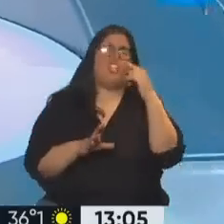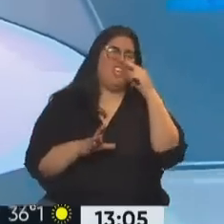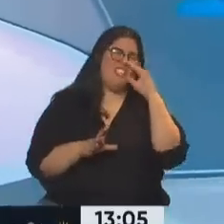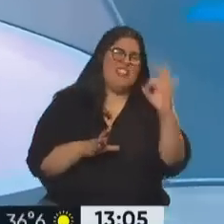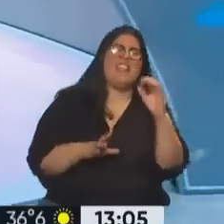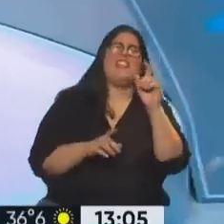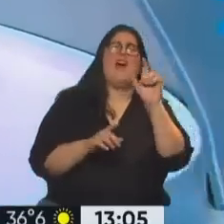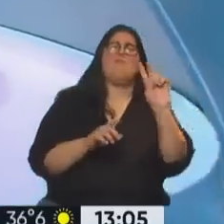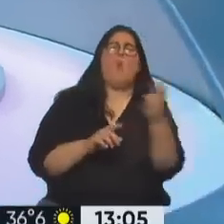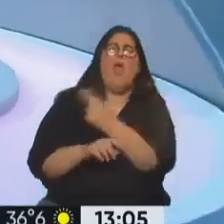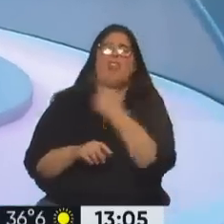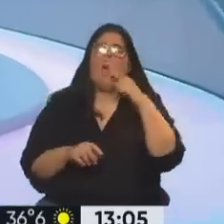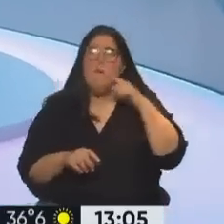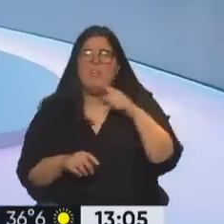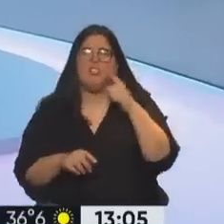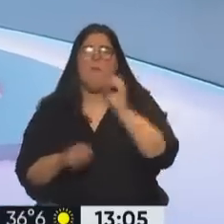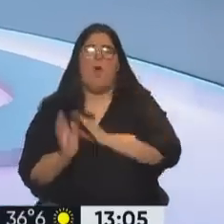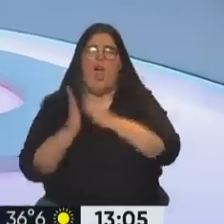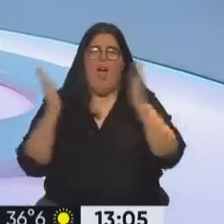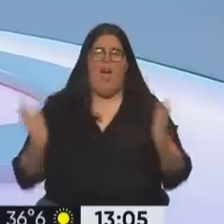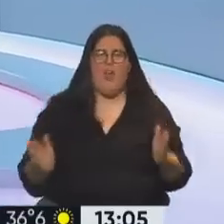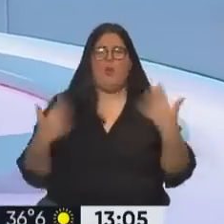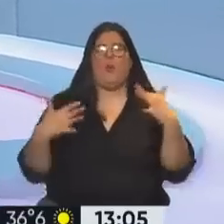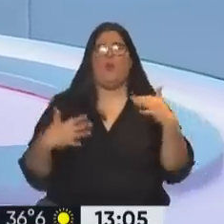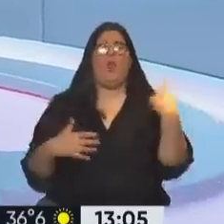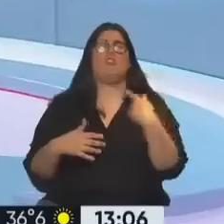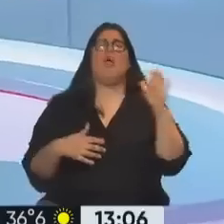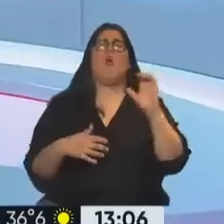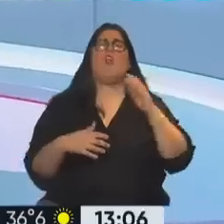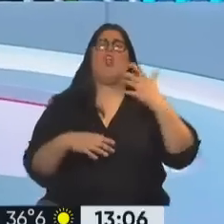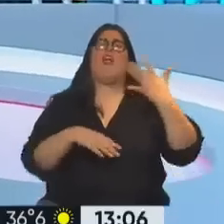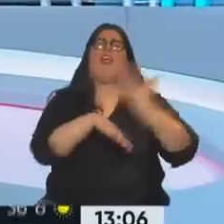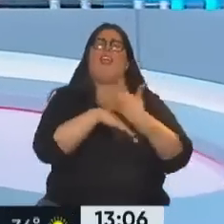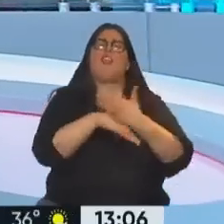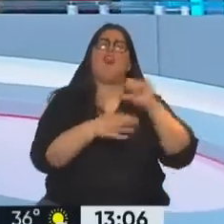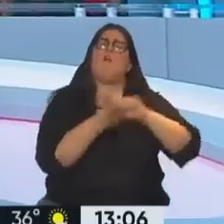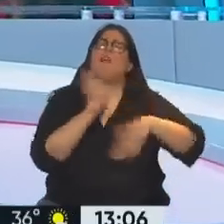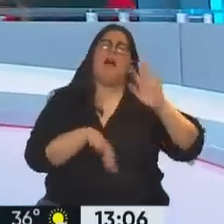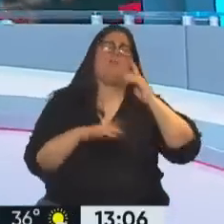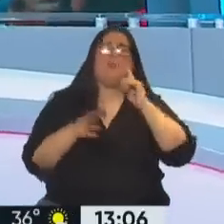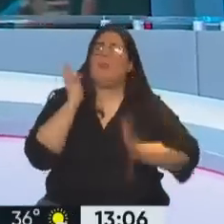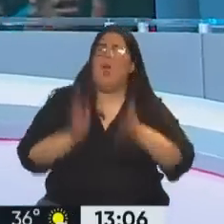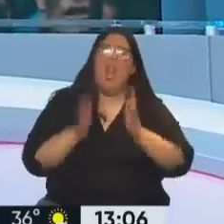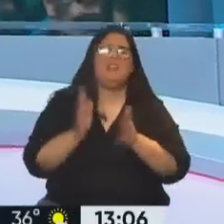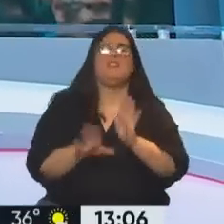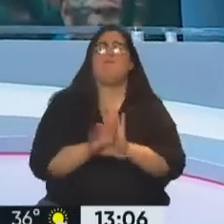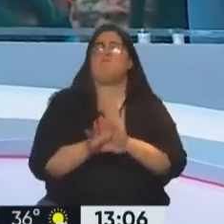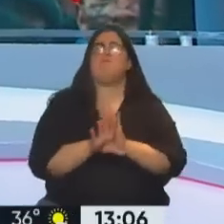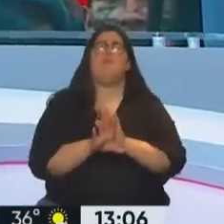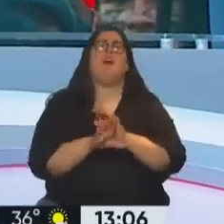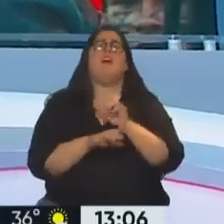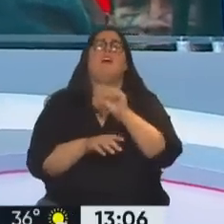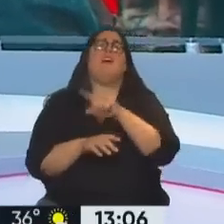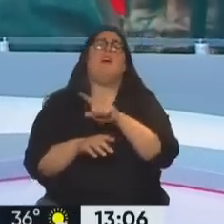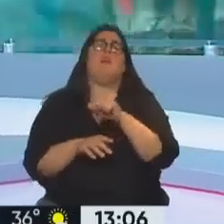intencionales por año. Hoy somos el quinto país más violento, hay más de 4.000 muertes, es decir, más de cuatro veces las muertes